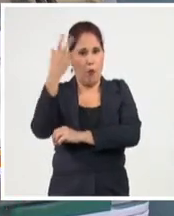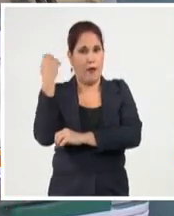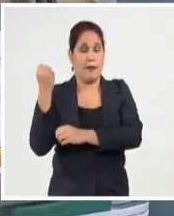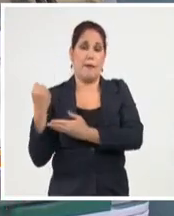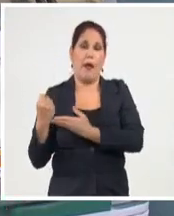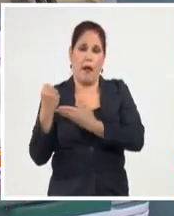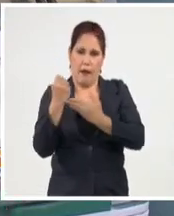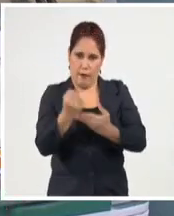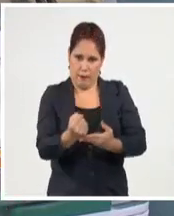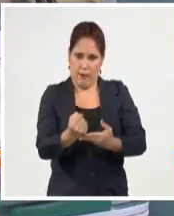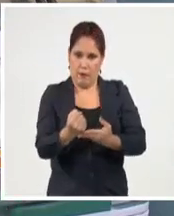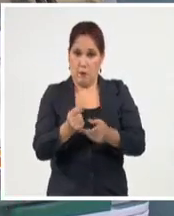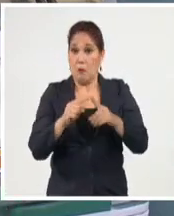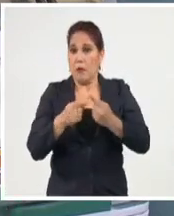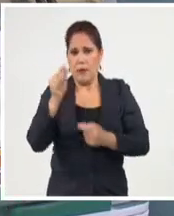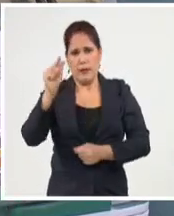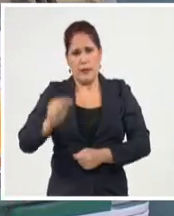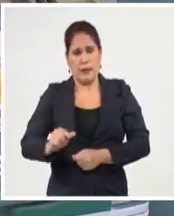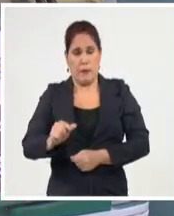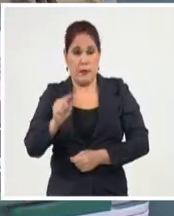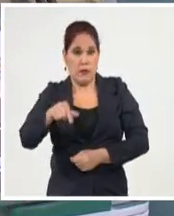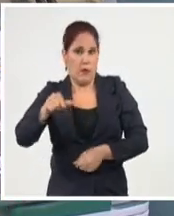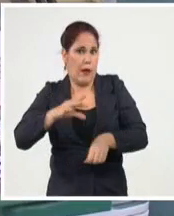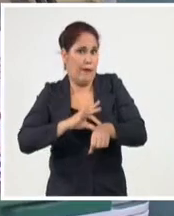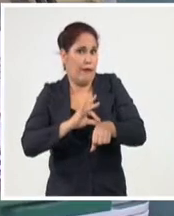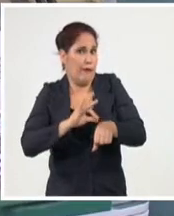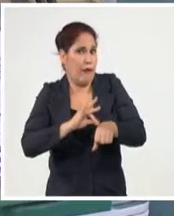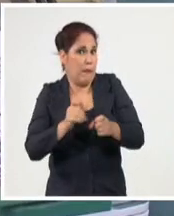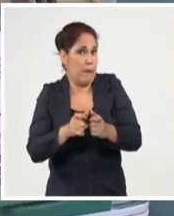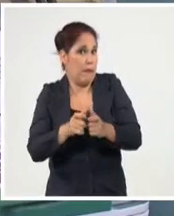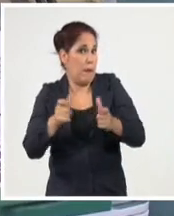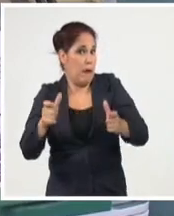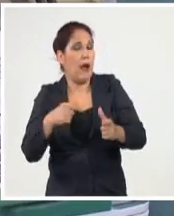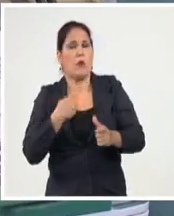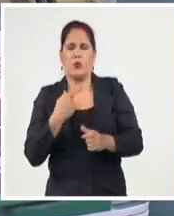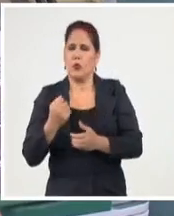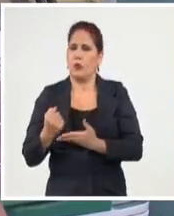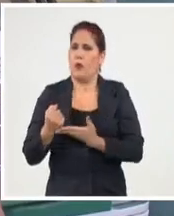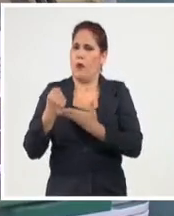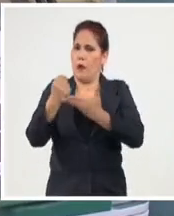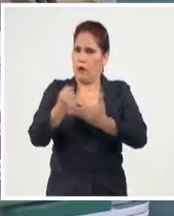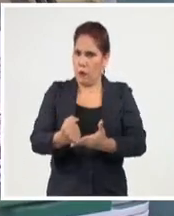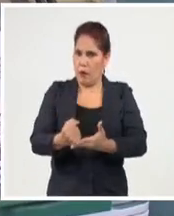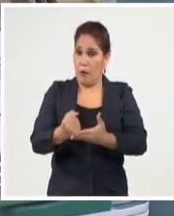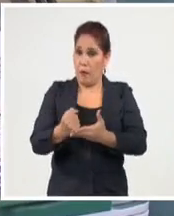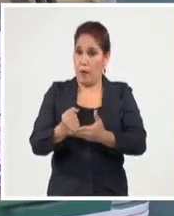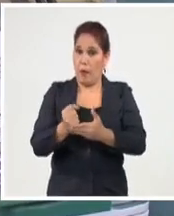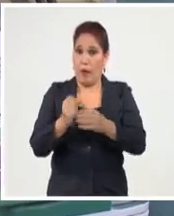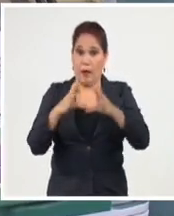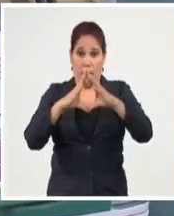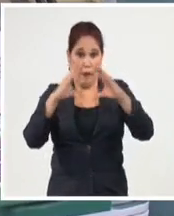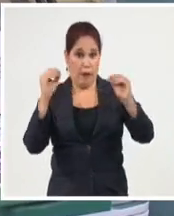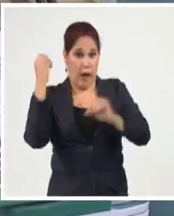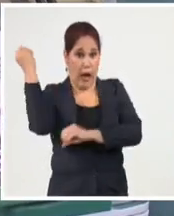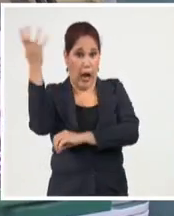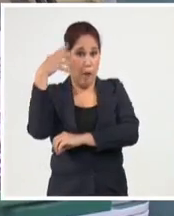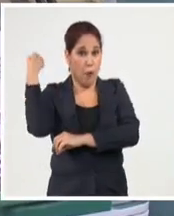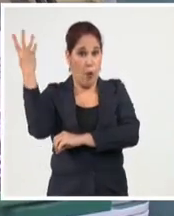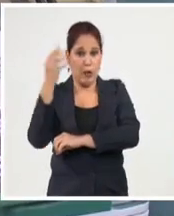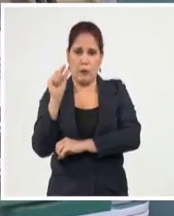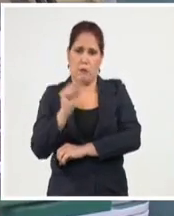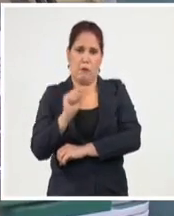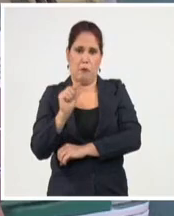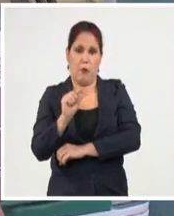mitigando esta situación y poner el granito de esfuerzo de nuestros trabajadores. La